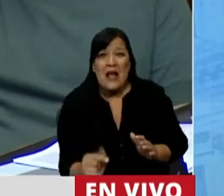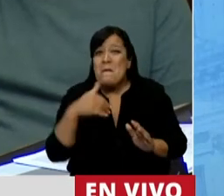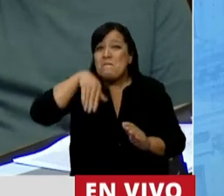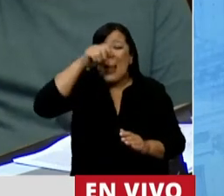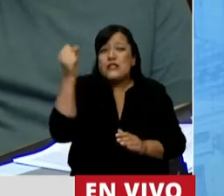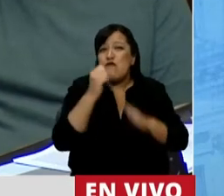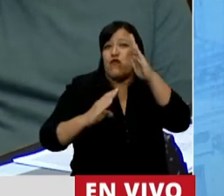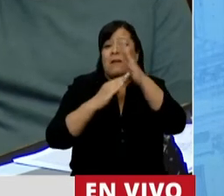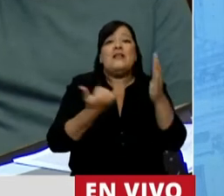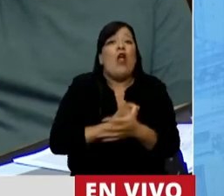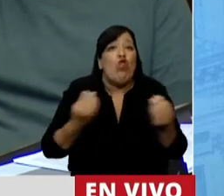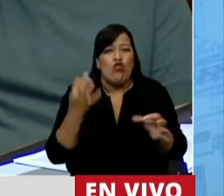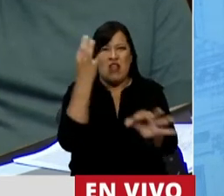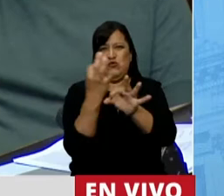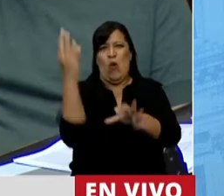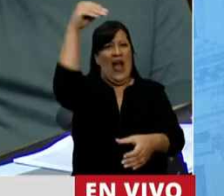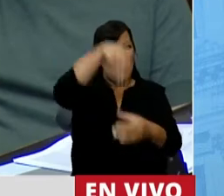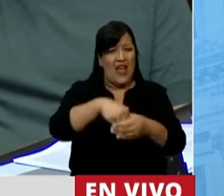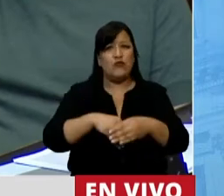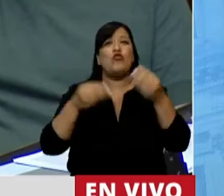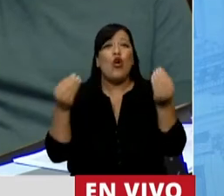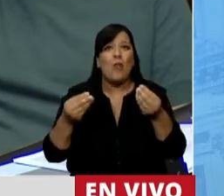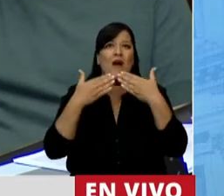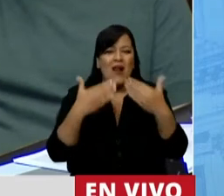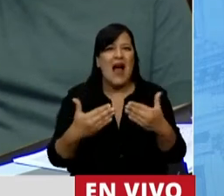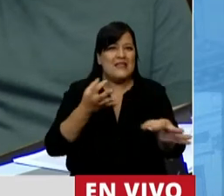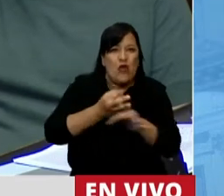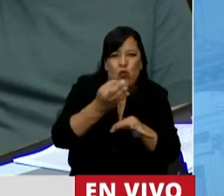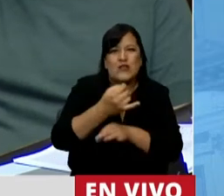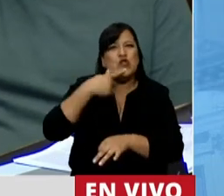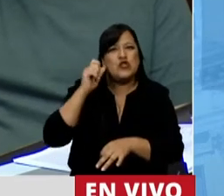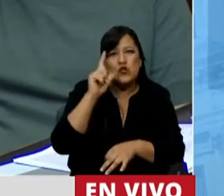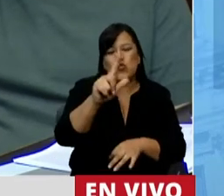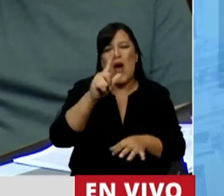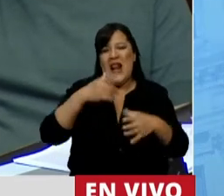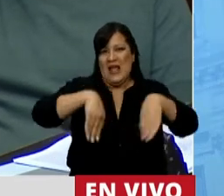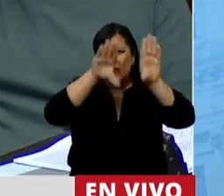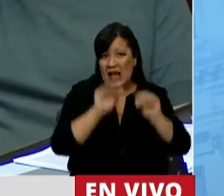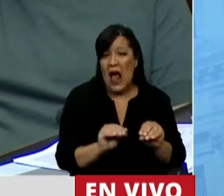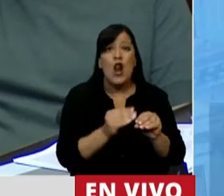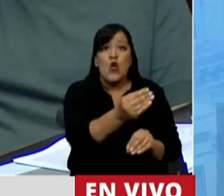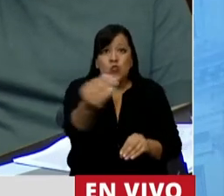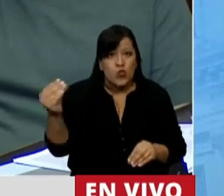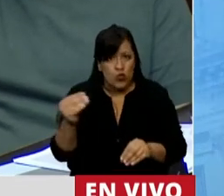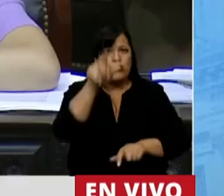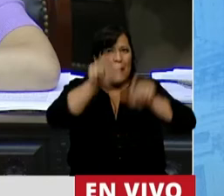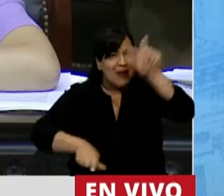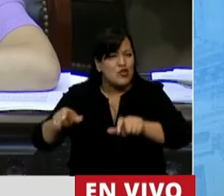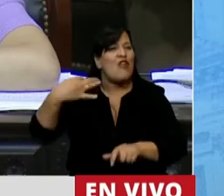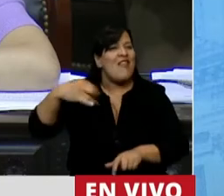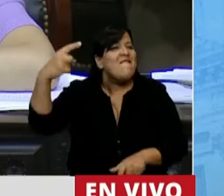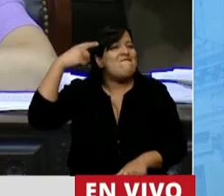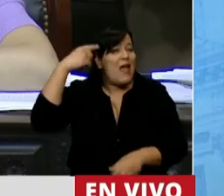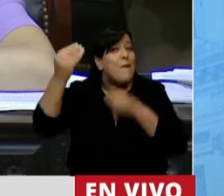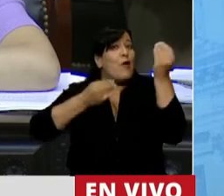siguió en las escuelas a través de NECI. Y muchos de los que están acá deberían estar preocupados